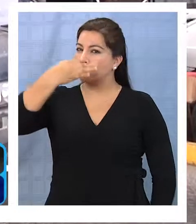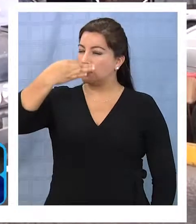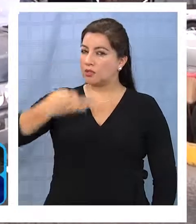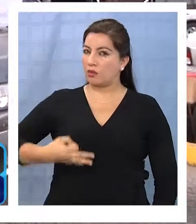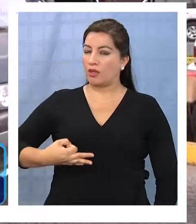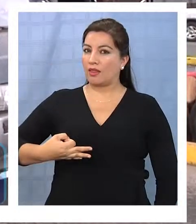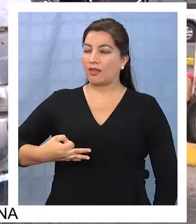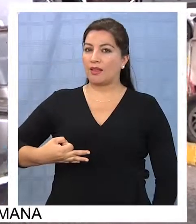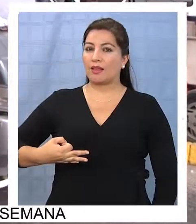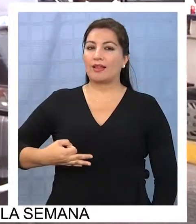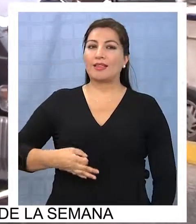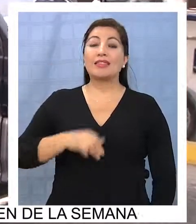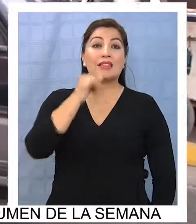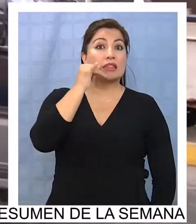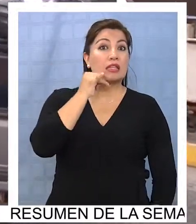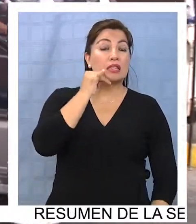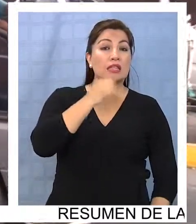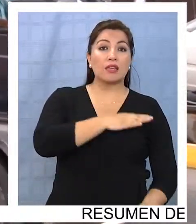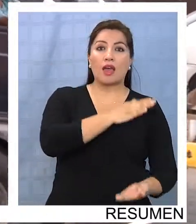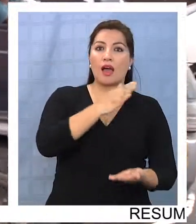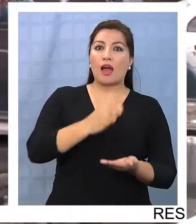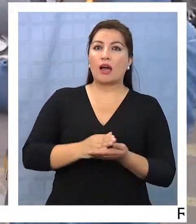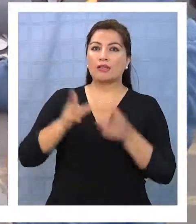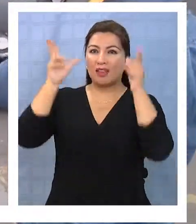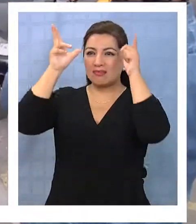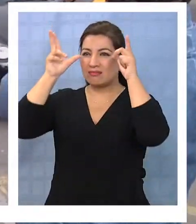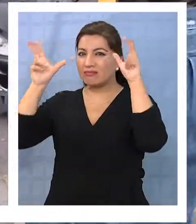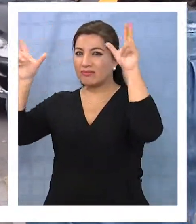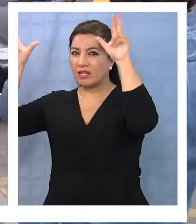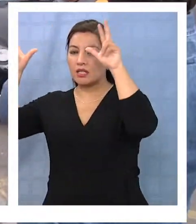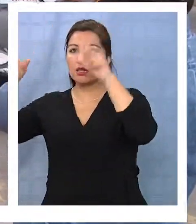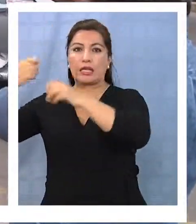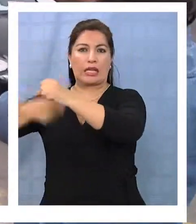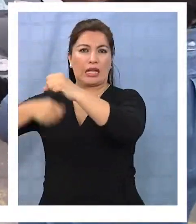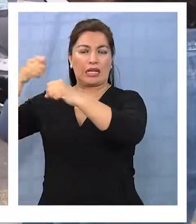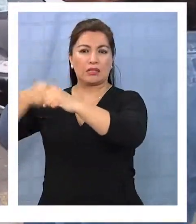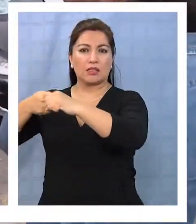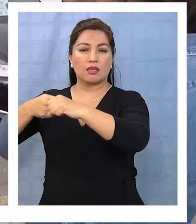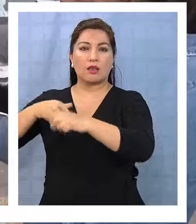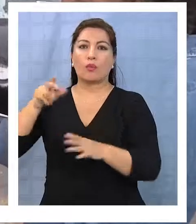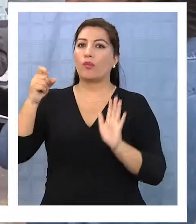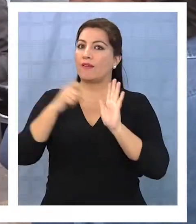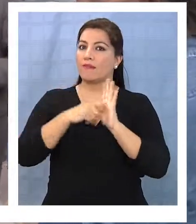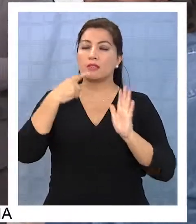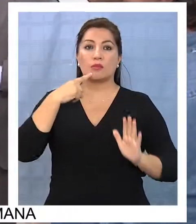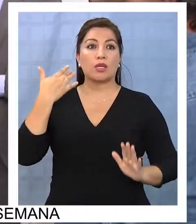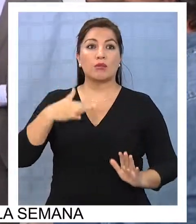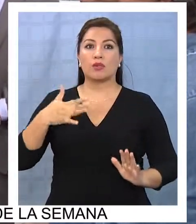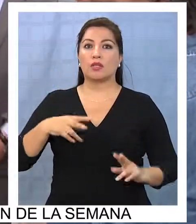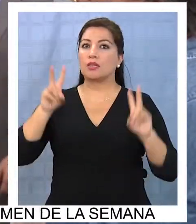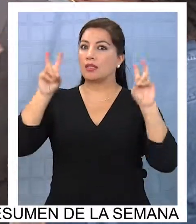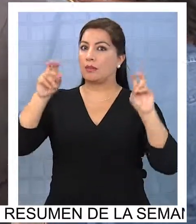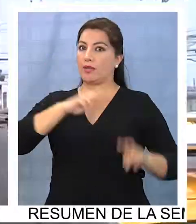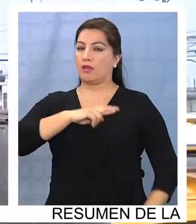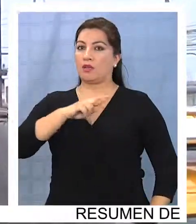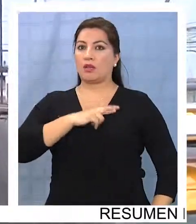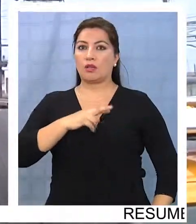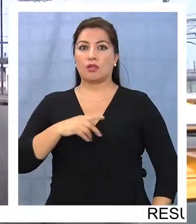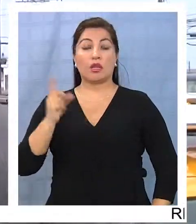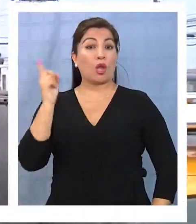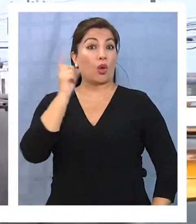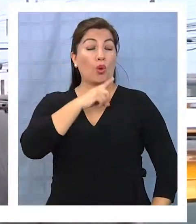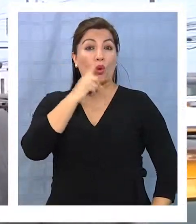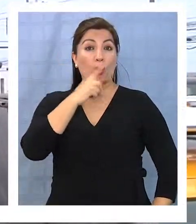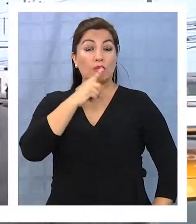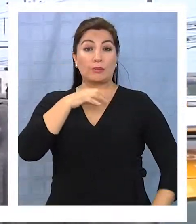viajan desde Iquique hasta La Tirana en esta fecha tan importante para el mundo religioso. En una de sus últimas